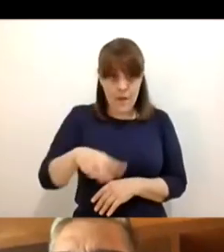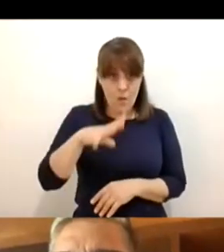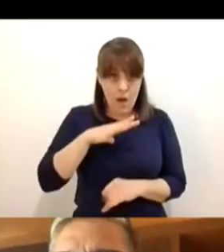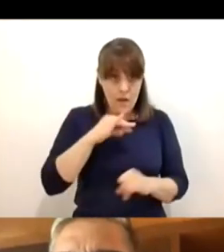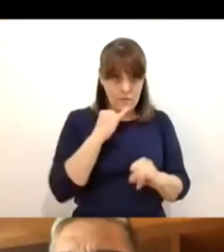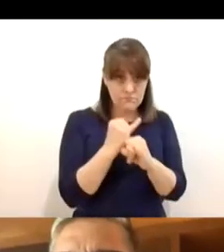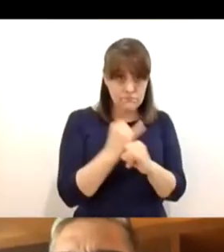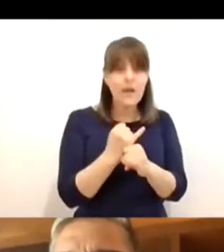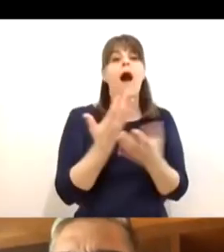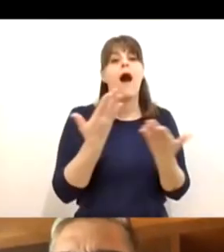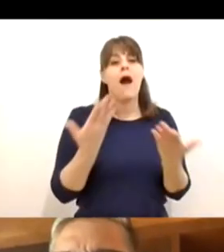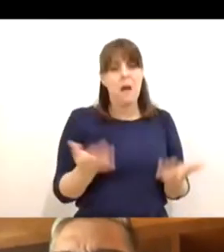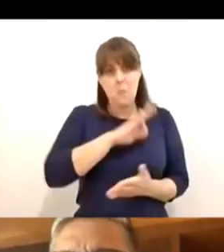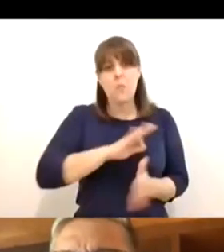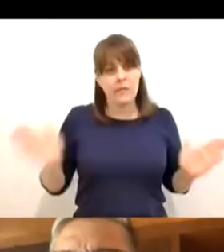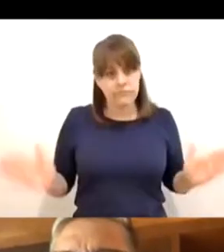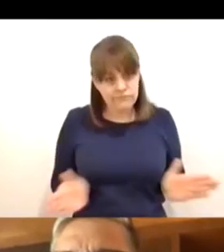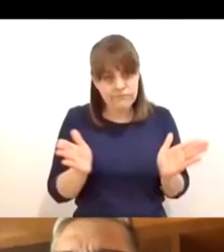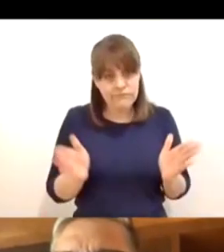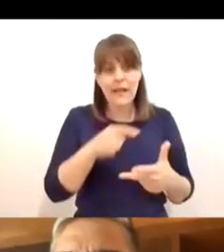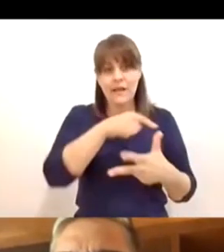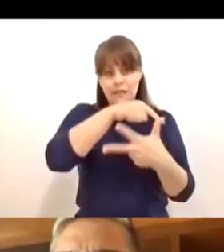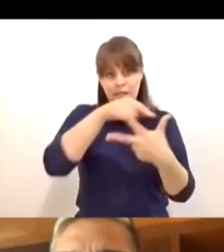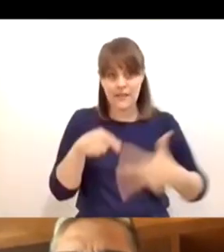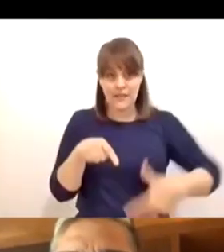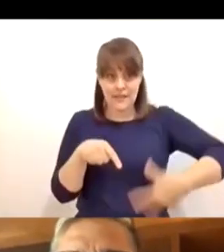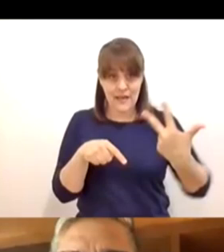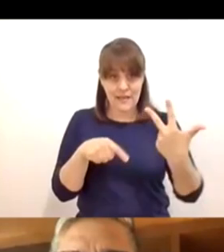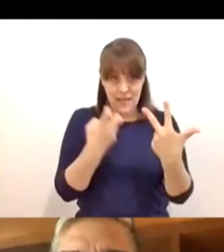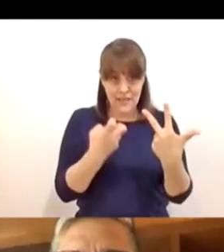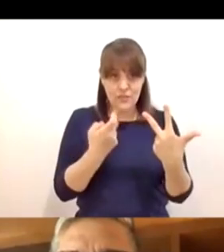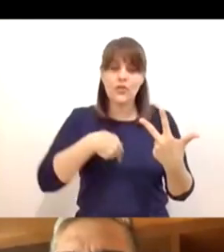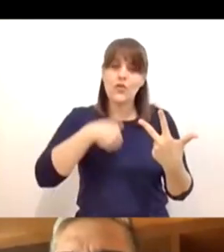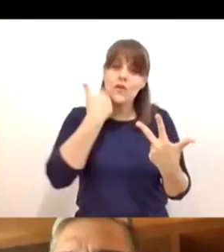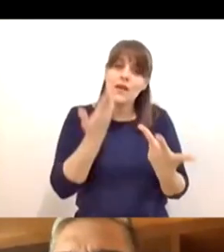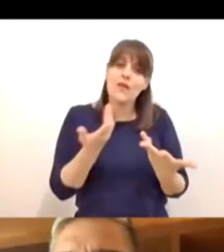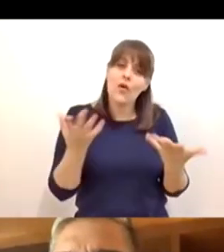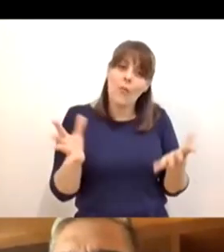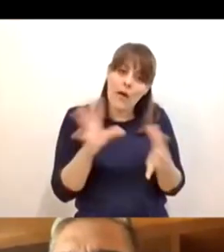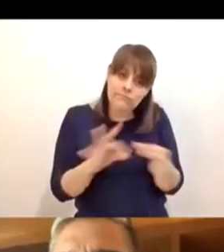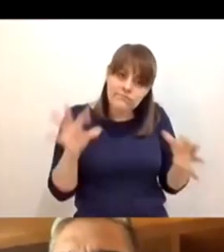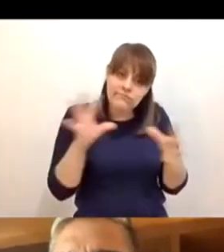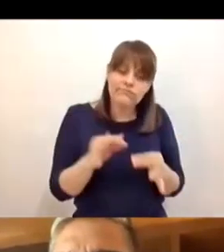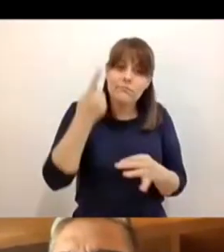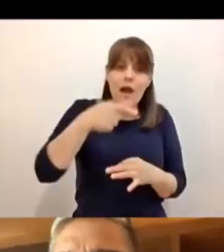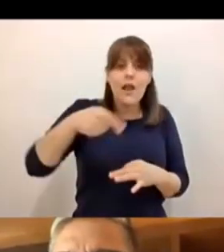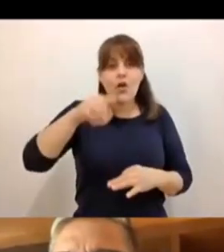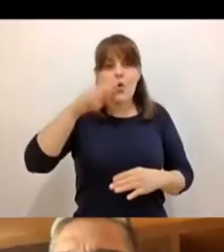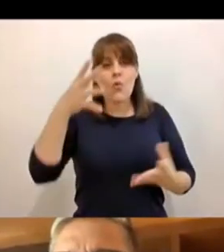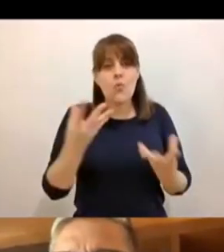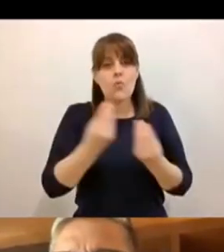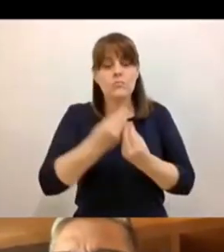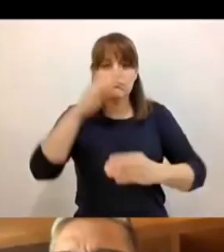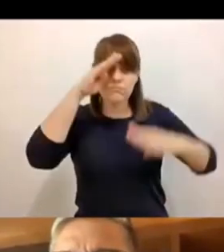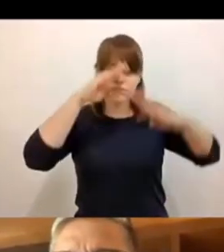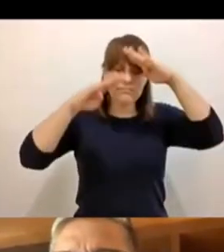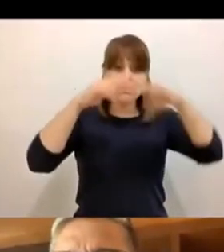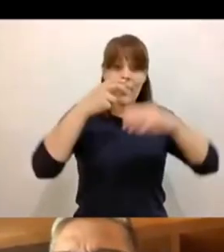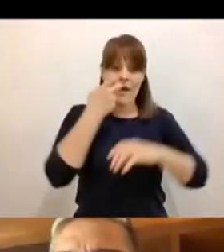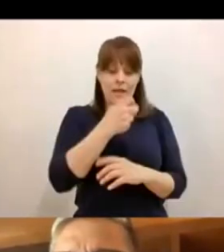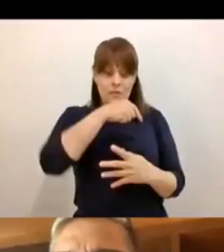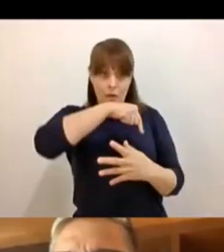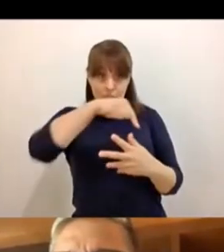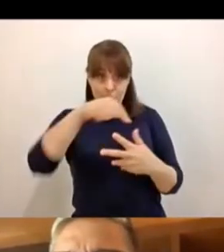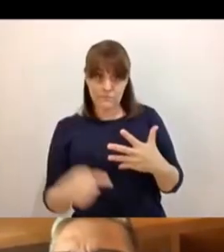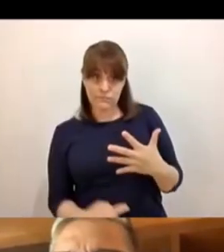Esos son los 13 puntos que quería yo reflexionar con ustedes porque creo que son los grandes aprendizajes de la pandemia.